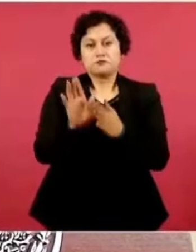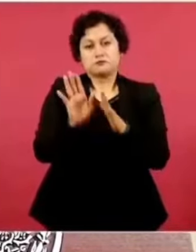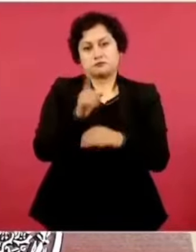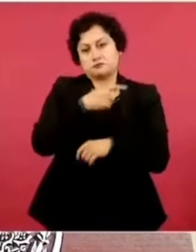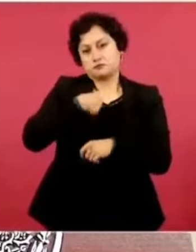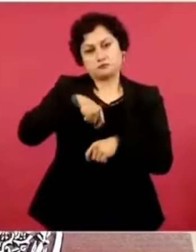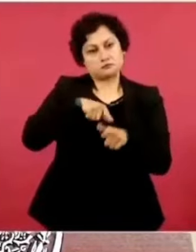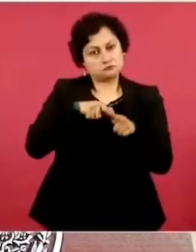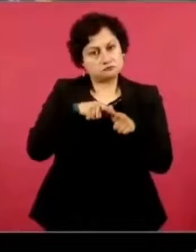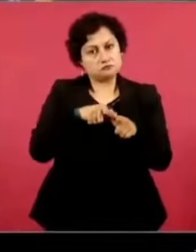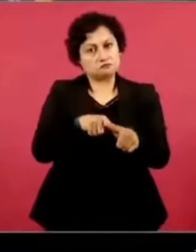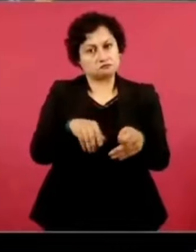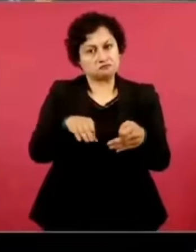cumpliendo con nuestra responsabilidad.